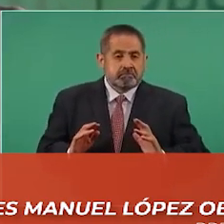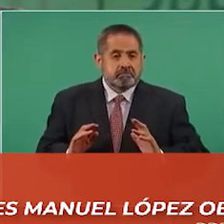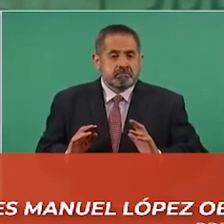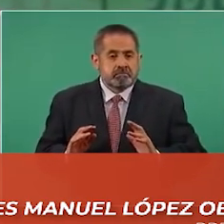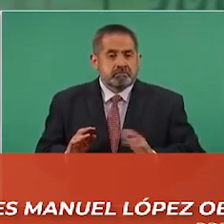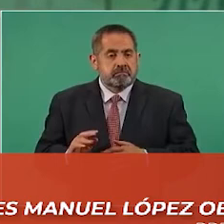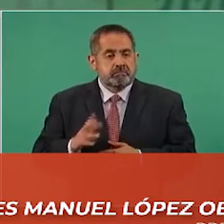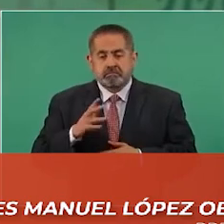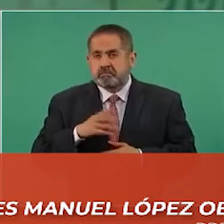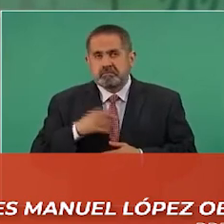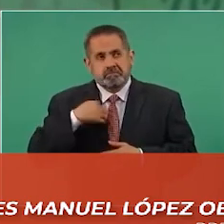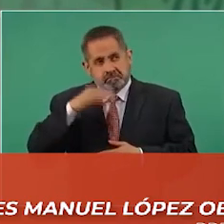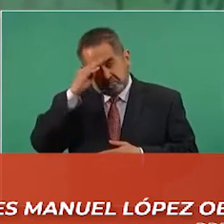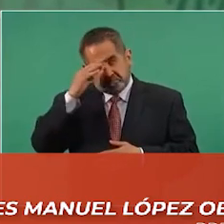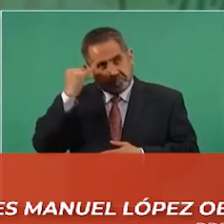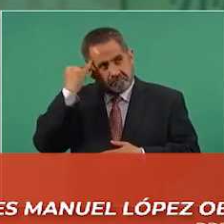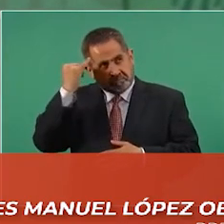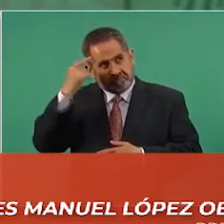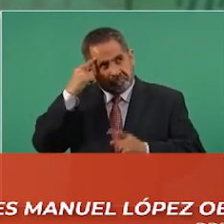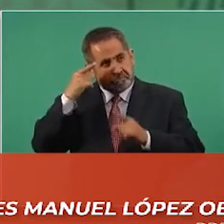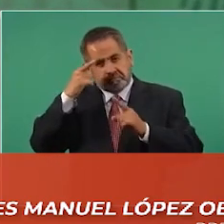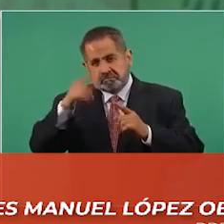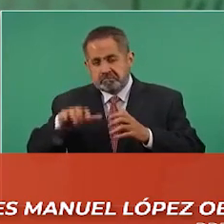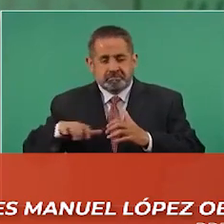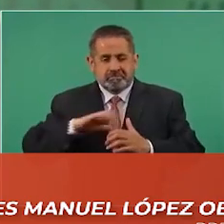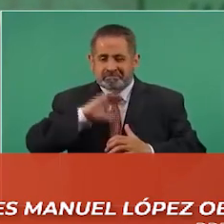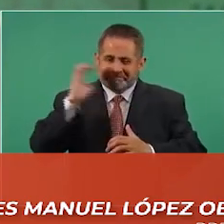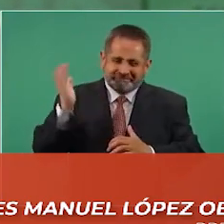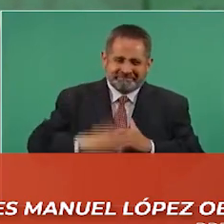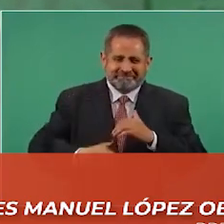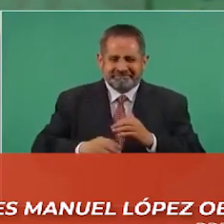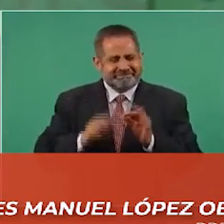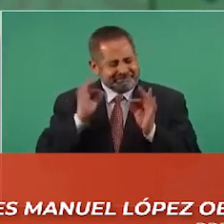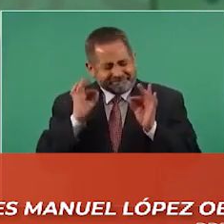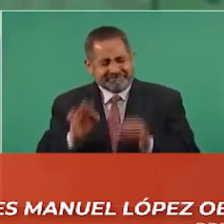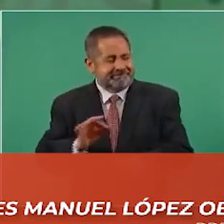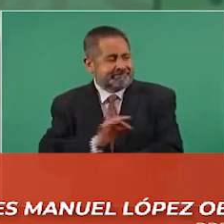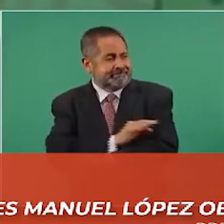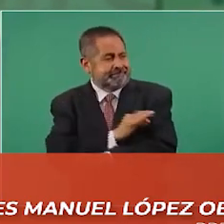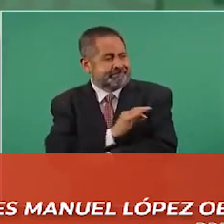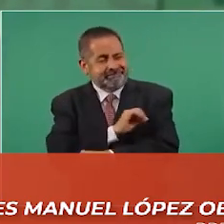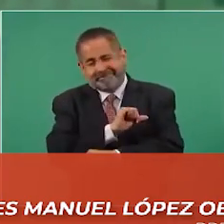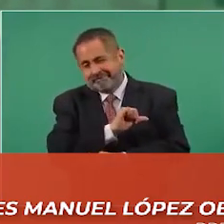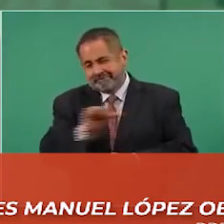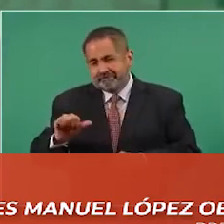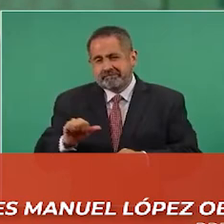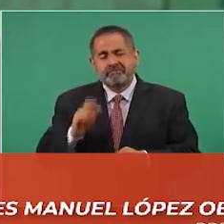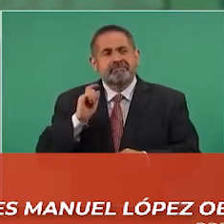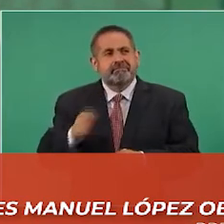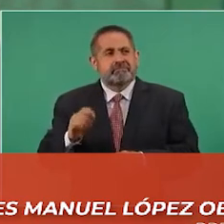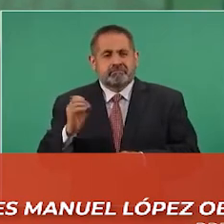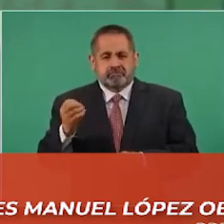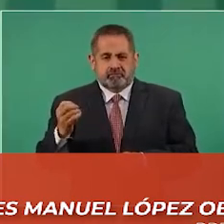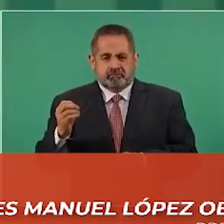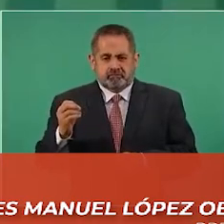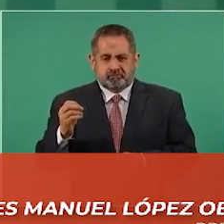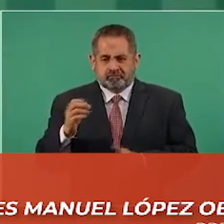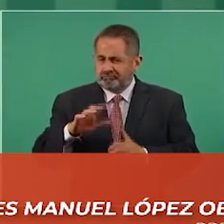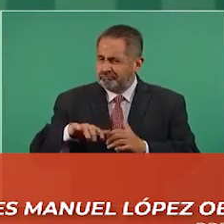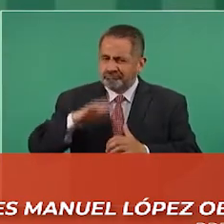terminar la vacunación para el mes de octubre.